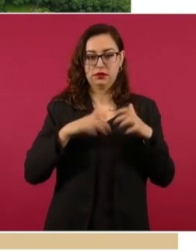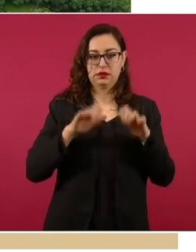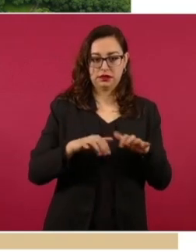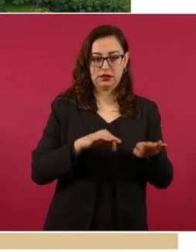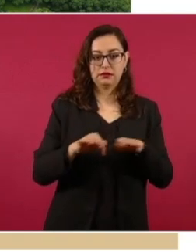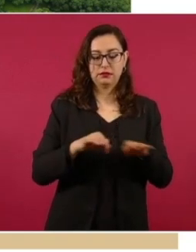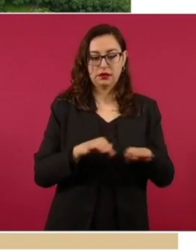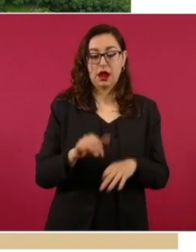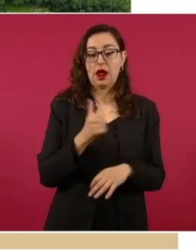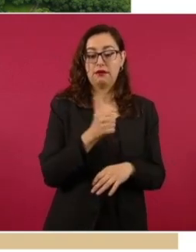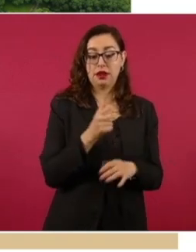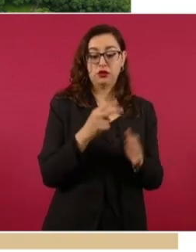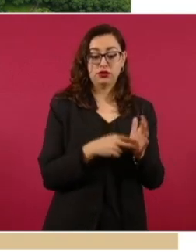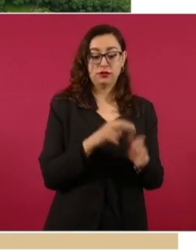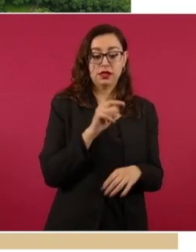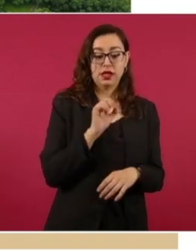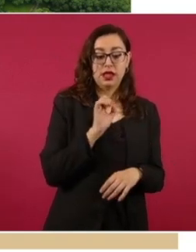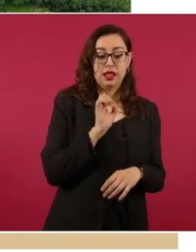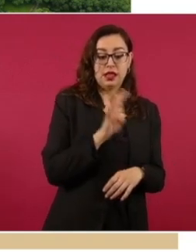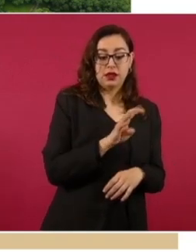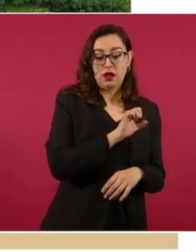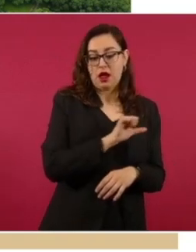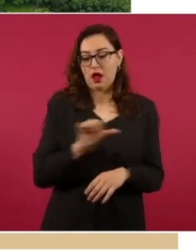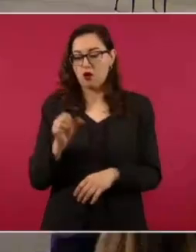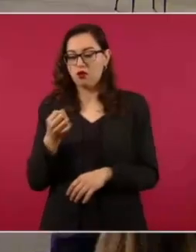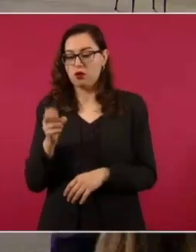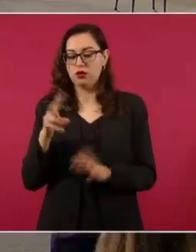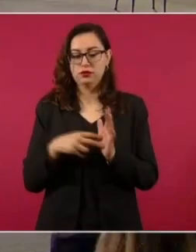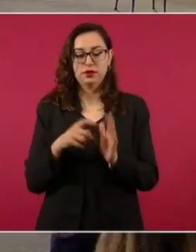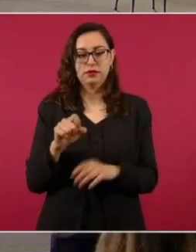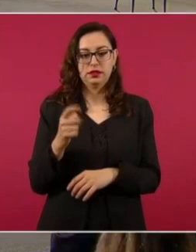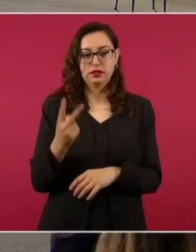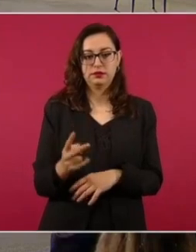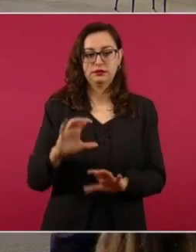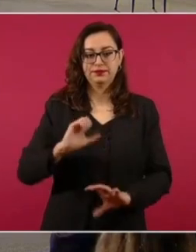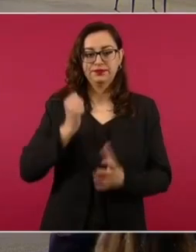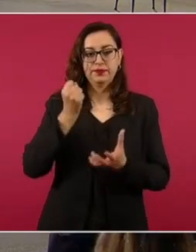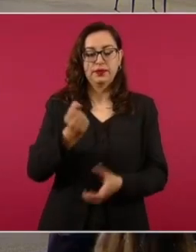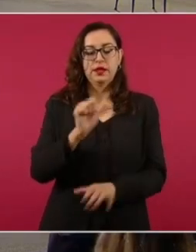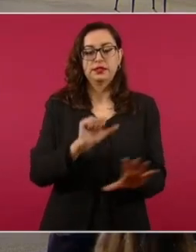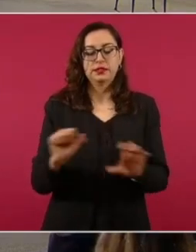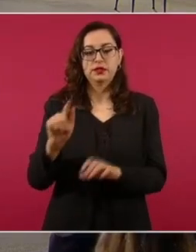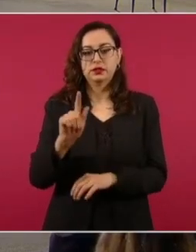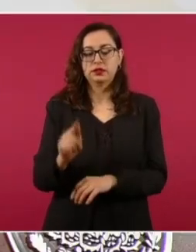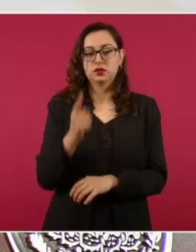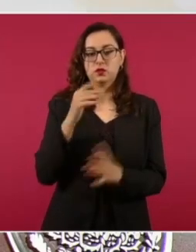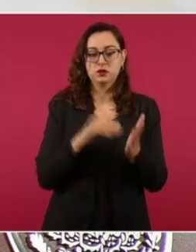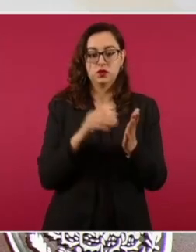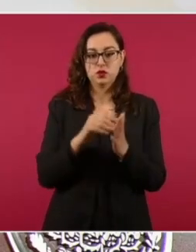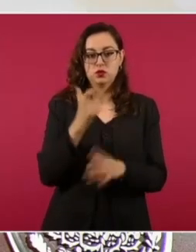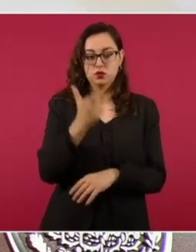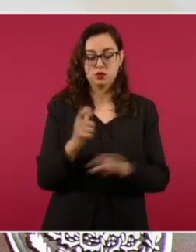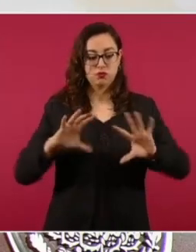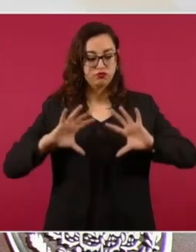2019 y terminamos en octubre de 2022 con un presupuesto total de 671 millones de pesos. En